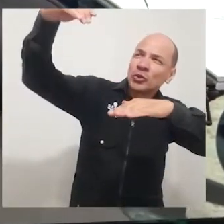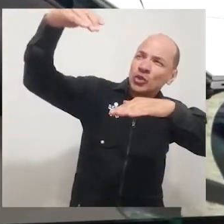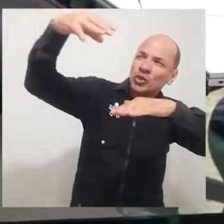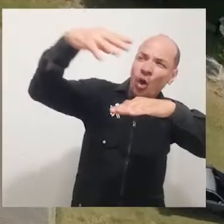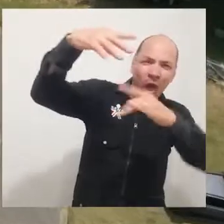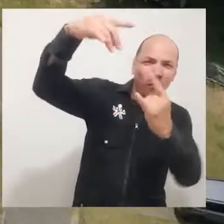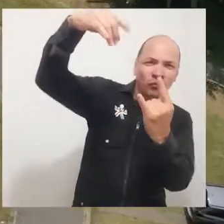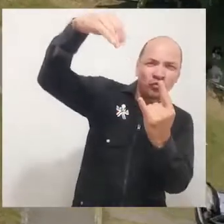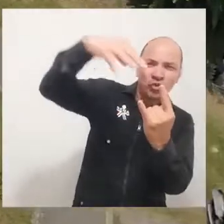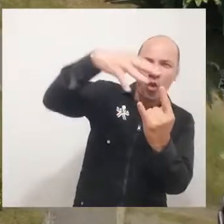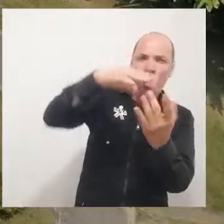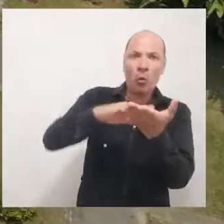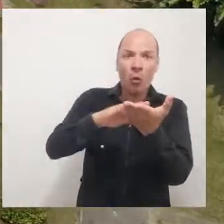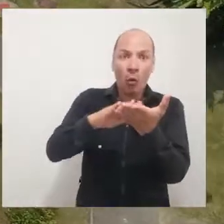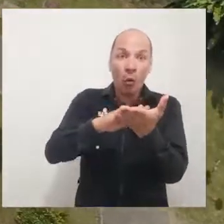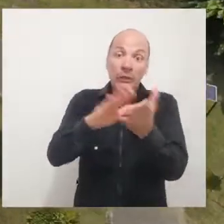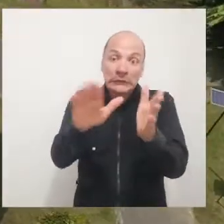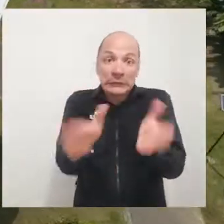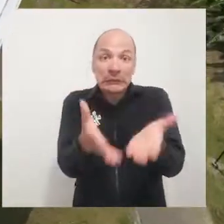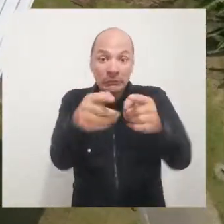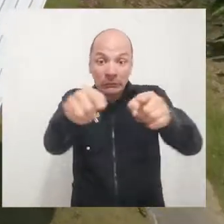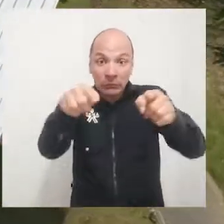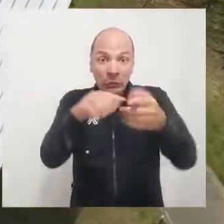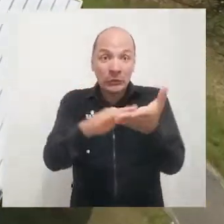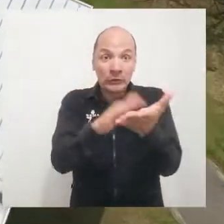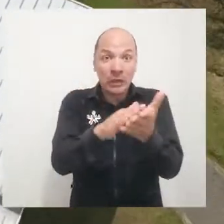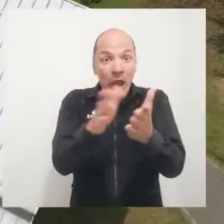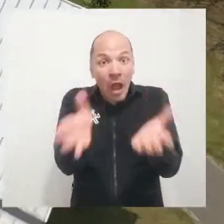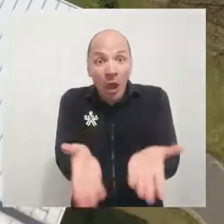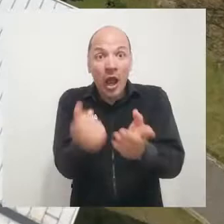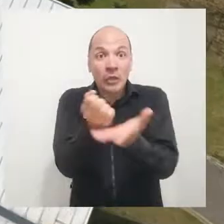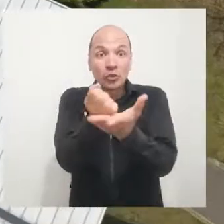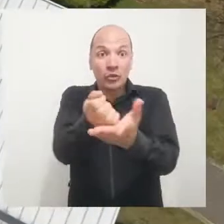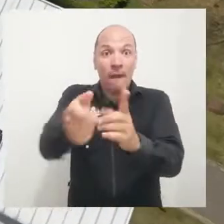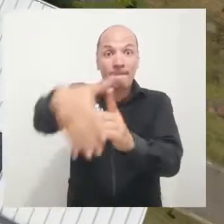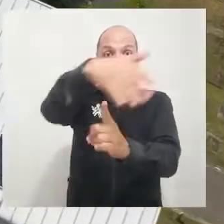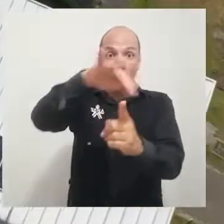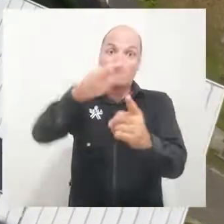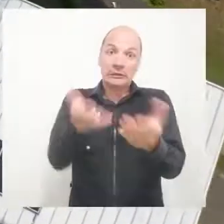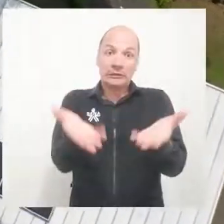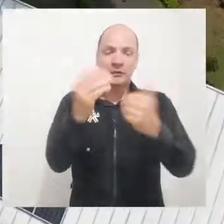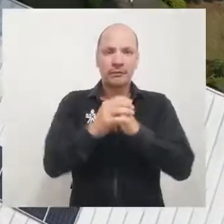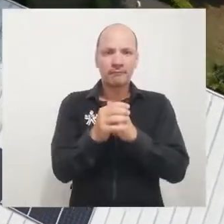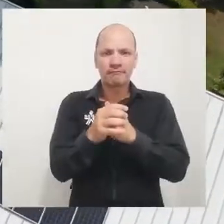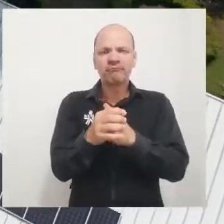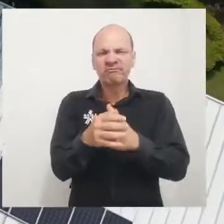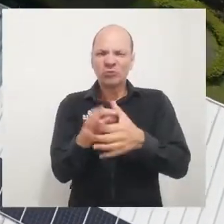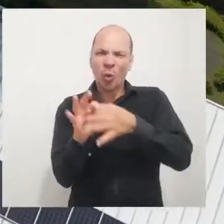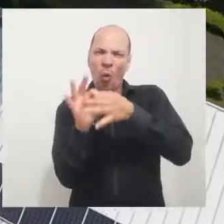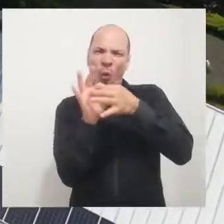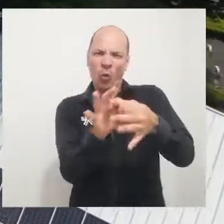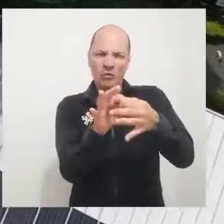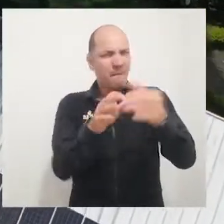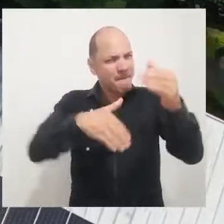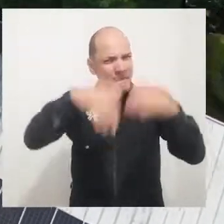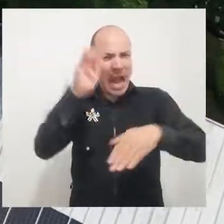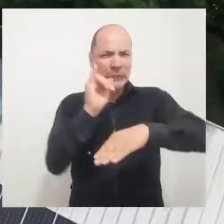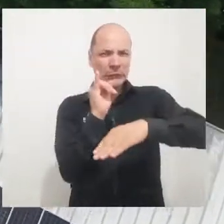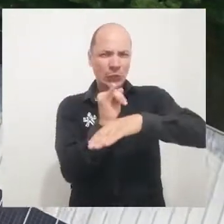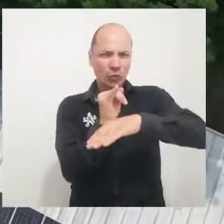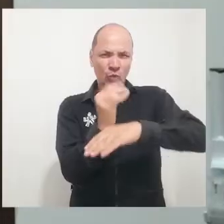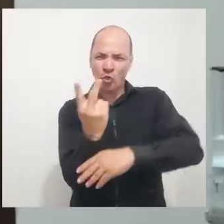SENA con el tema de la carbono neutralidad y lo importante que es esto para el medio ambiente, pero en últimas a fortalecer relación